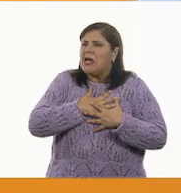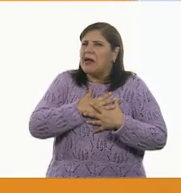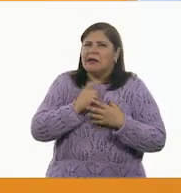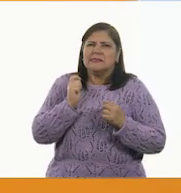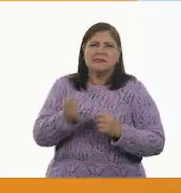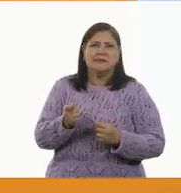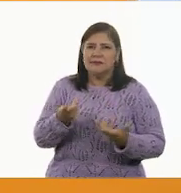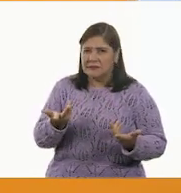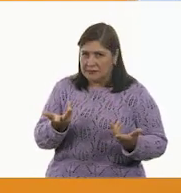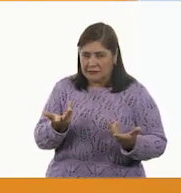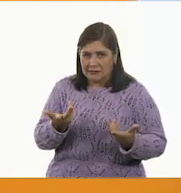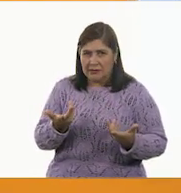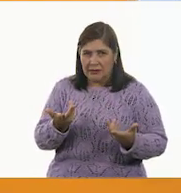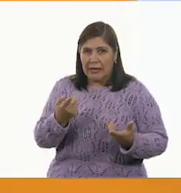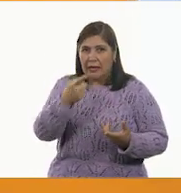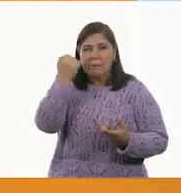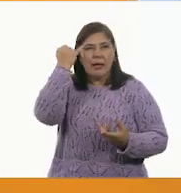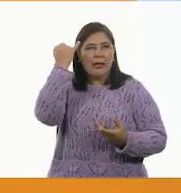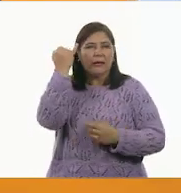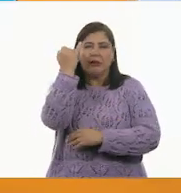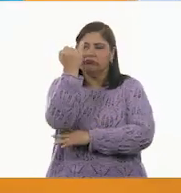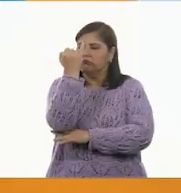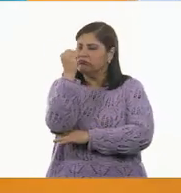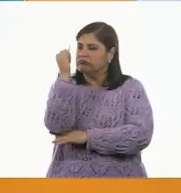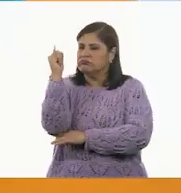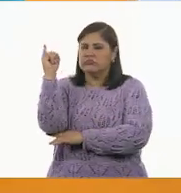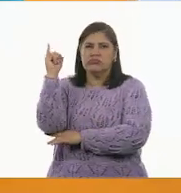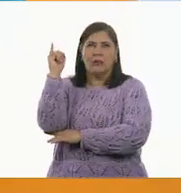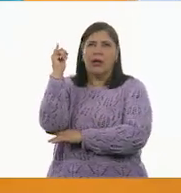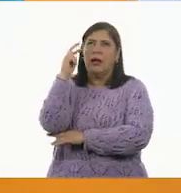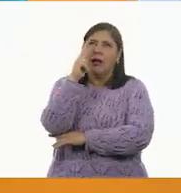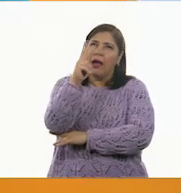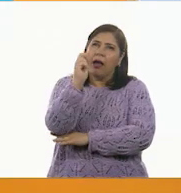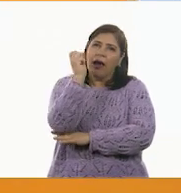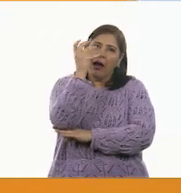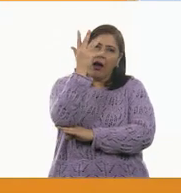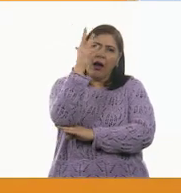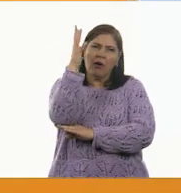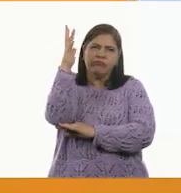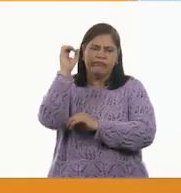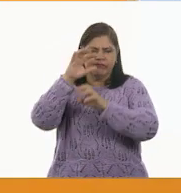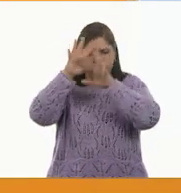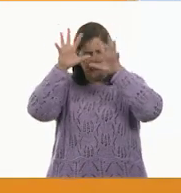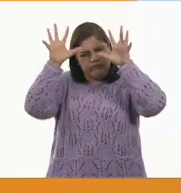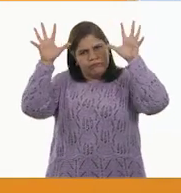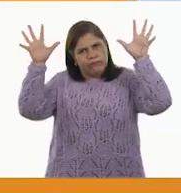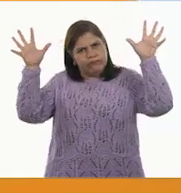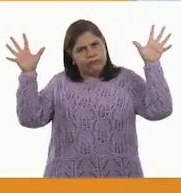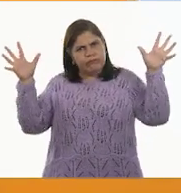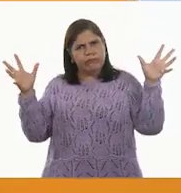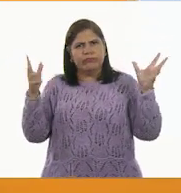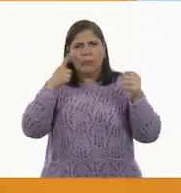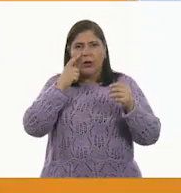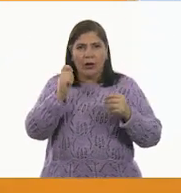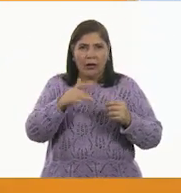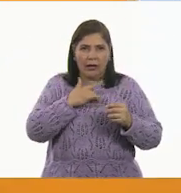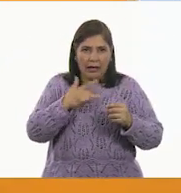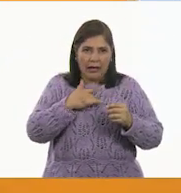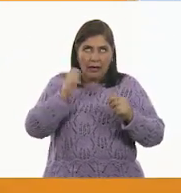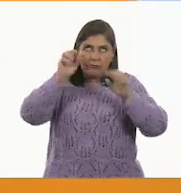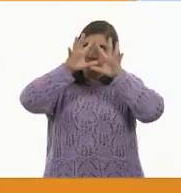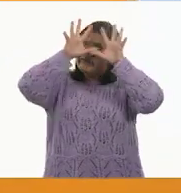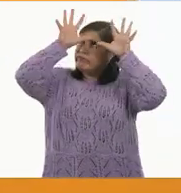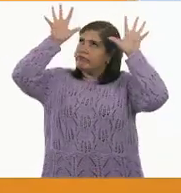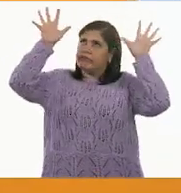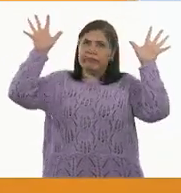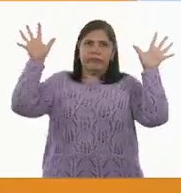Imagínense que tienen un jardín, un árbol robusto que representa todas estas fortalezas.